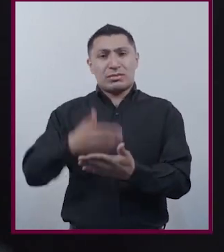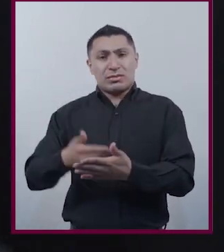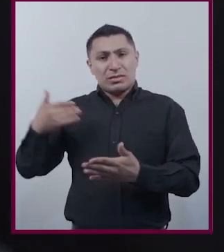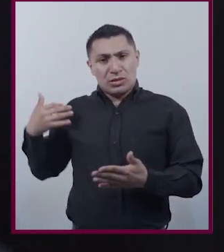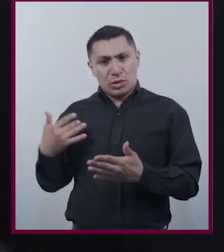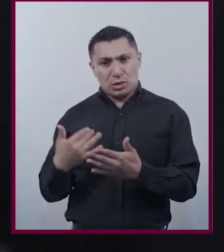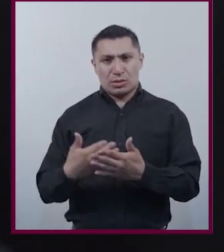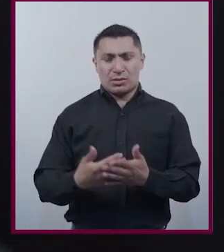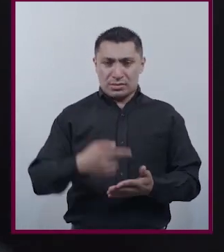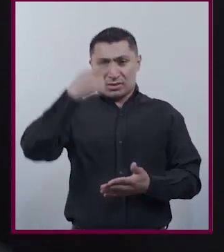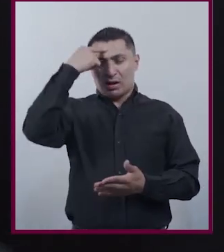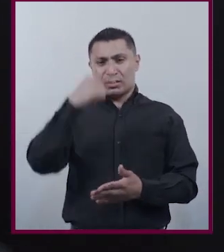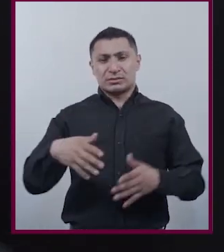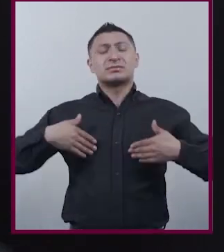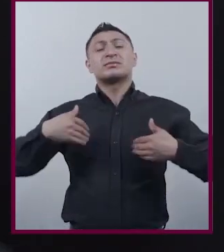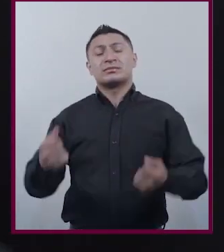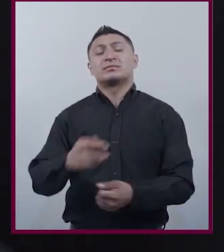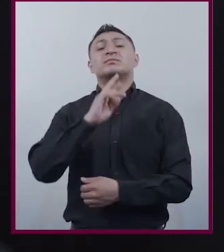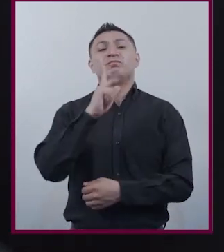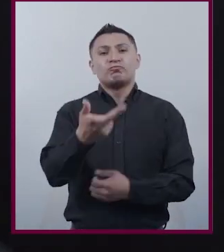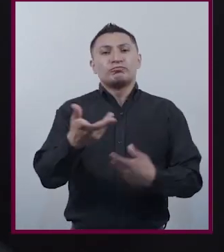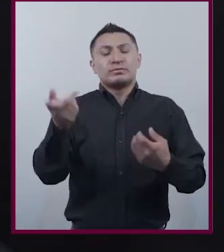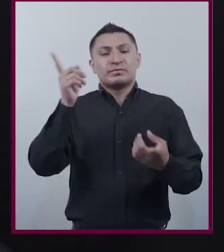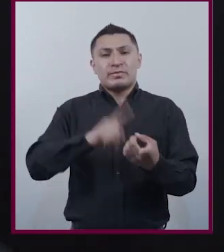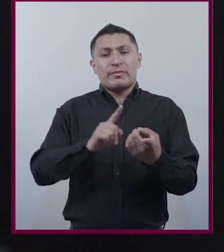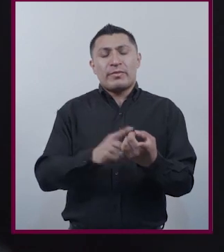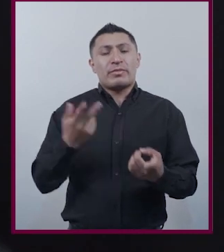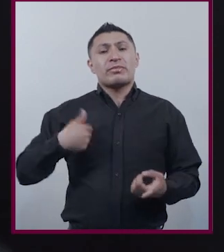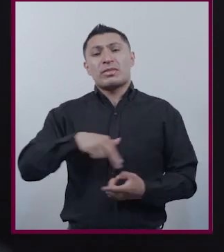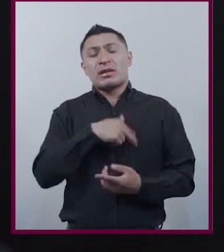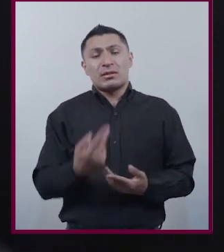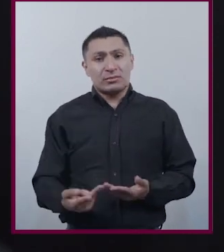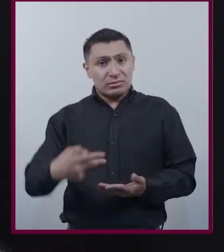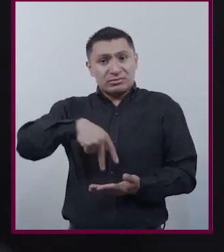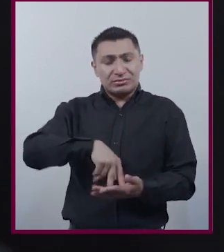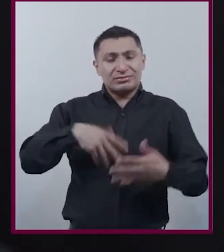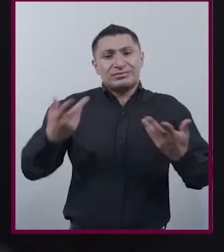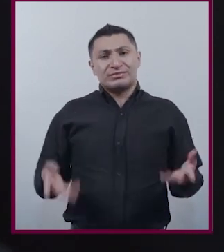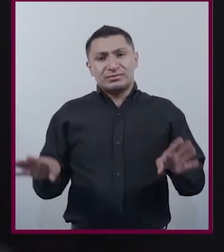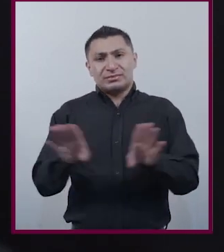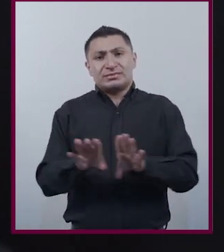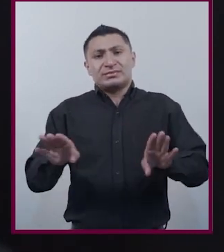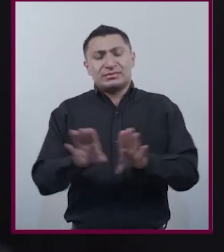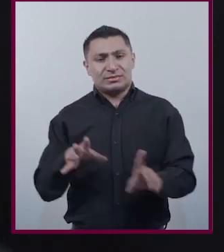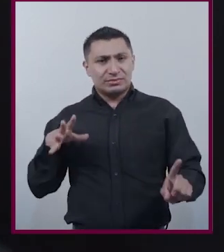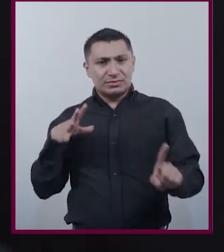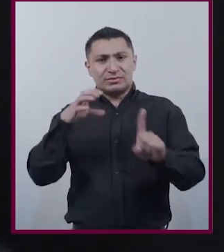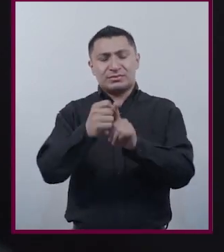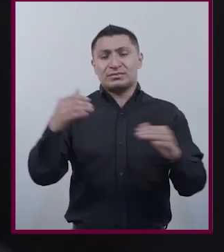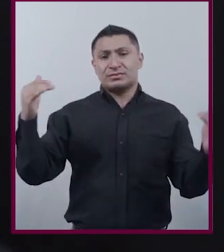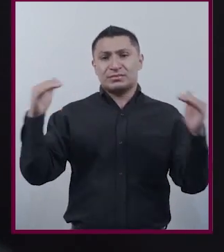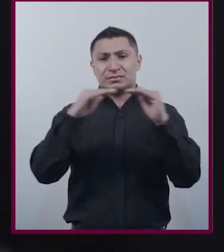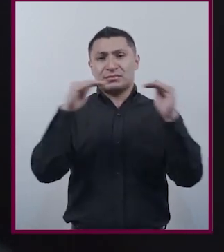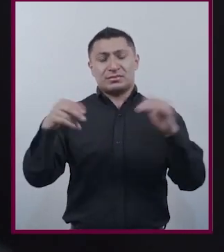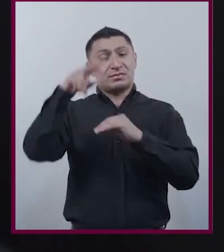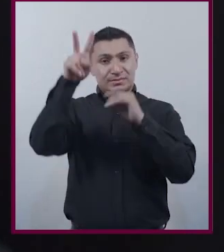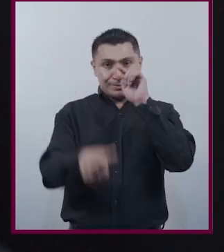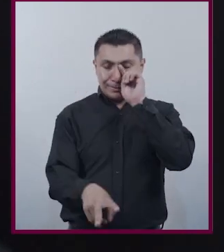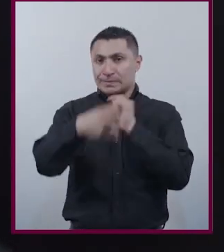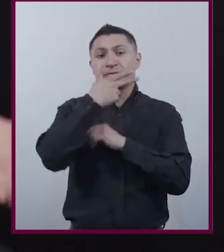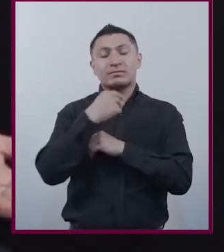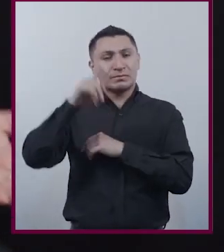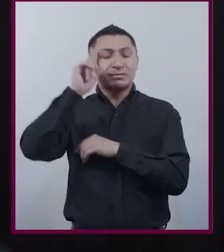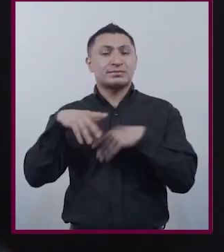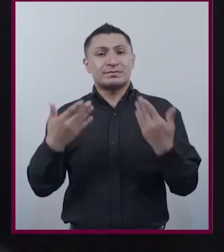Para comprender mejor dónde estamos parados Y cómo podemos conseguir una verdadera igualdad entre hombres y mujeres